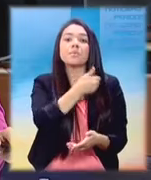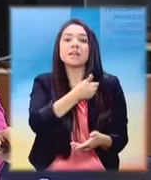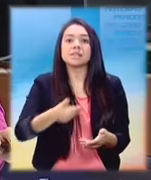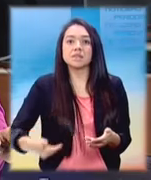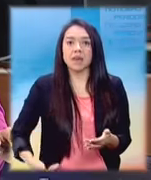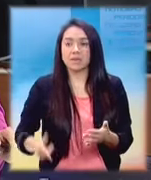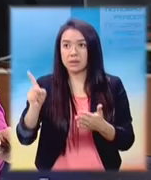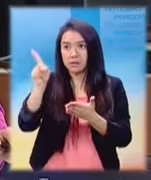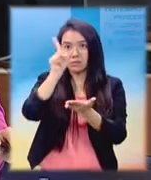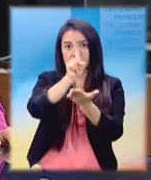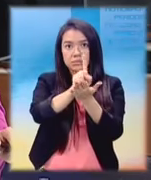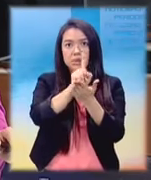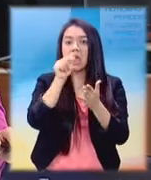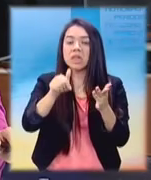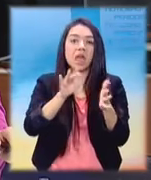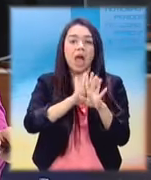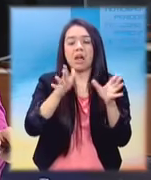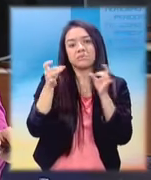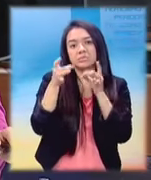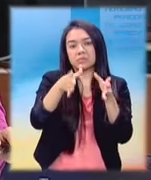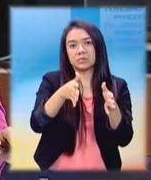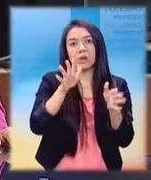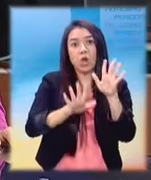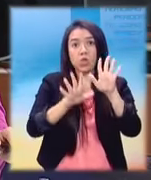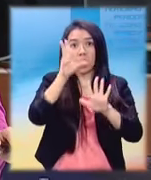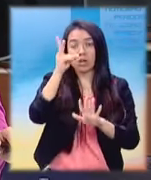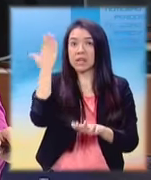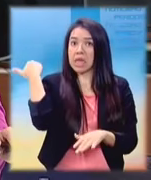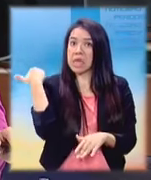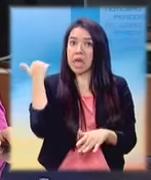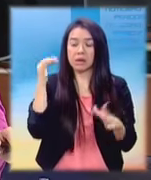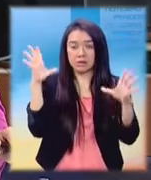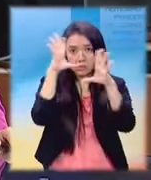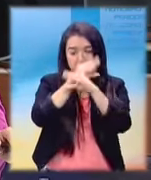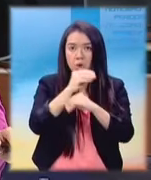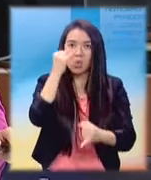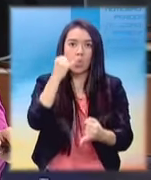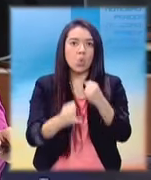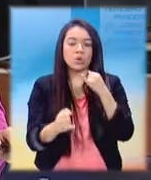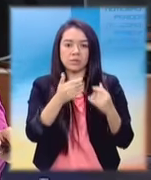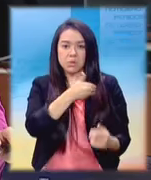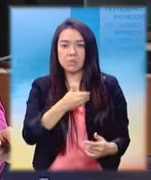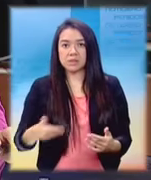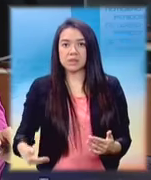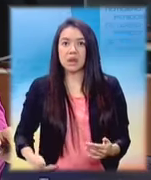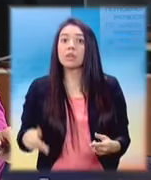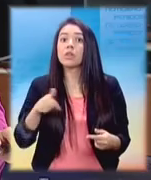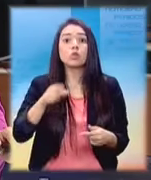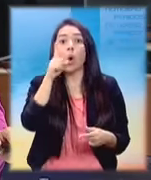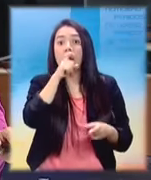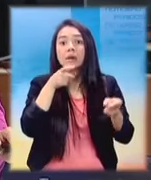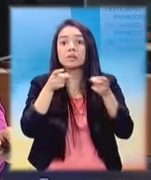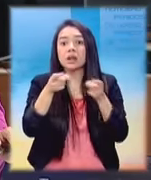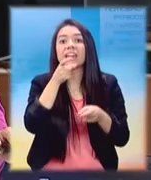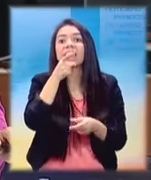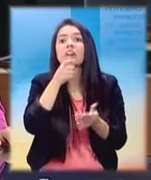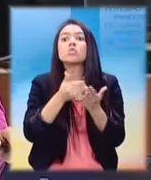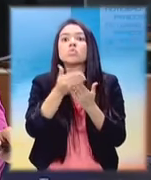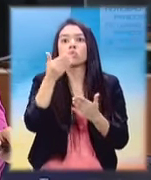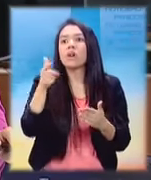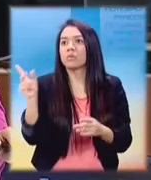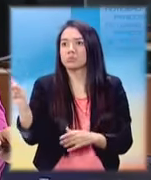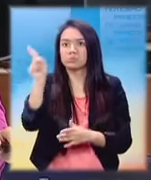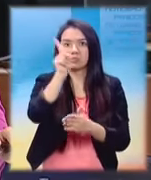Gabriel Medrano dejó el cargo a las 12 horas de ayer de la noche, la falta de consenso entre los magistrados hizo que el vocal primero